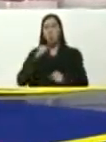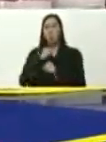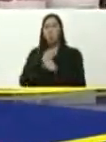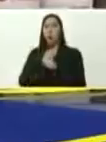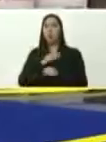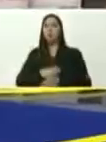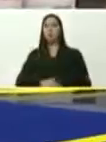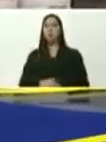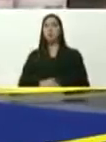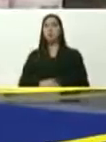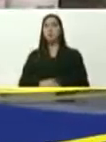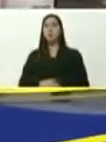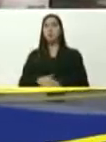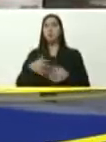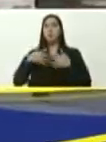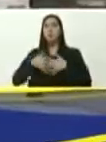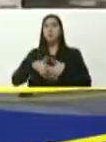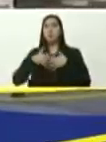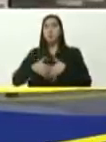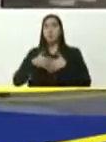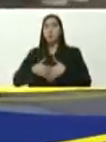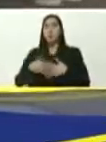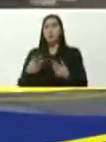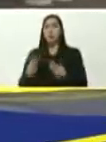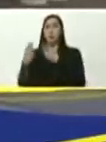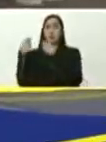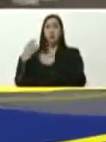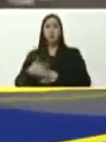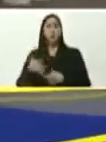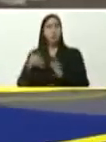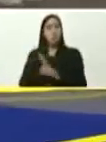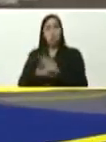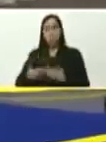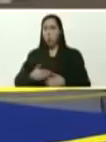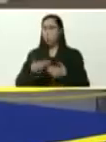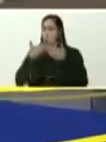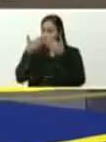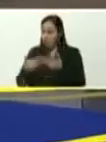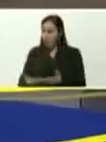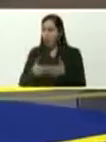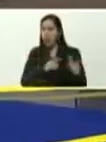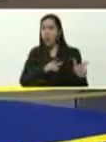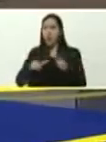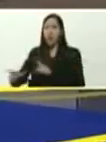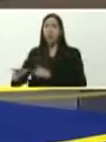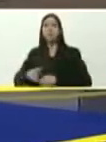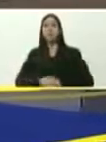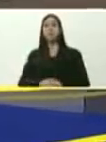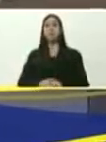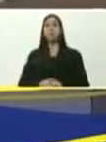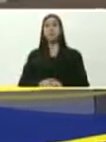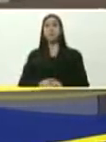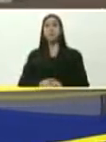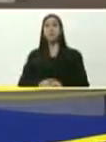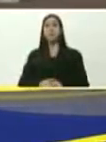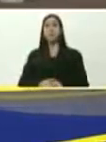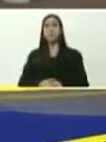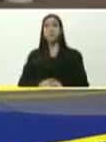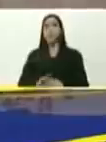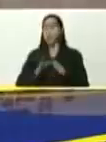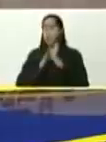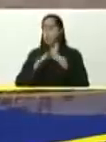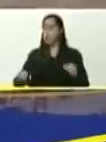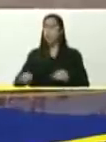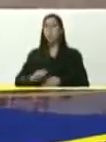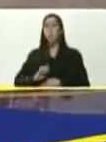esta planta, que está a mi espalda, presidente, es la planta, que hoy estamos entregando, no solamente, para Tomás Lander, para todos los